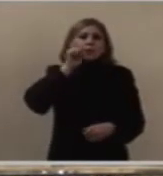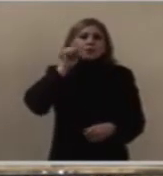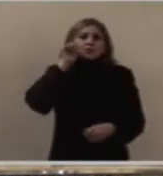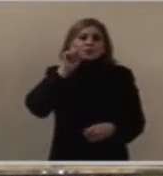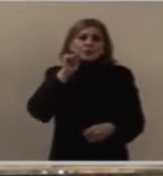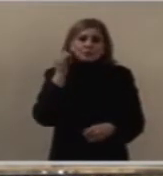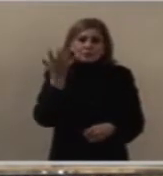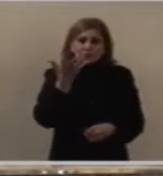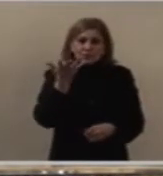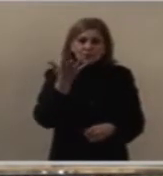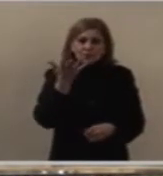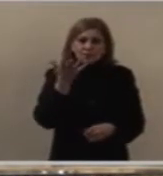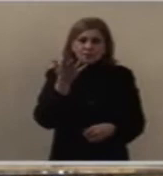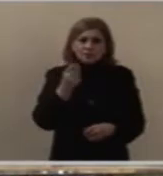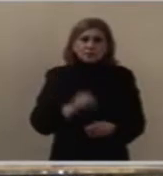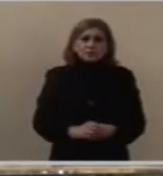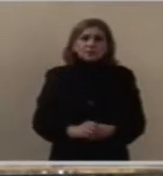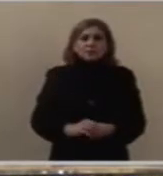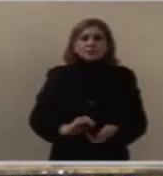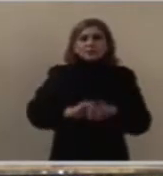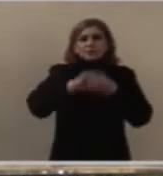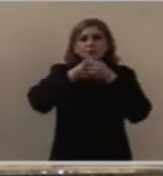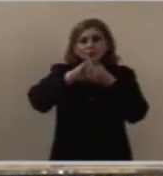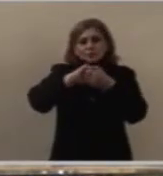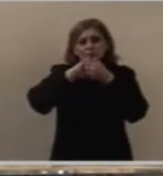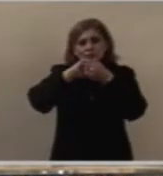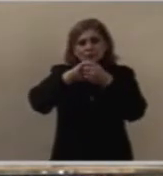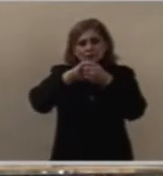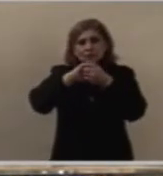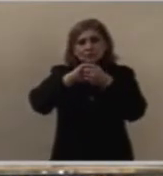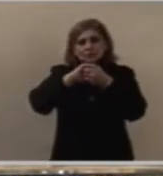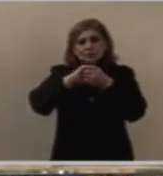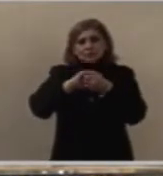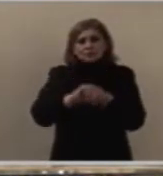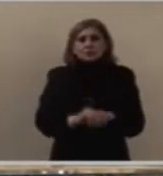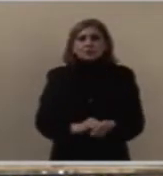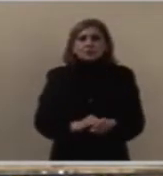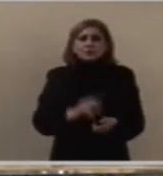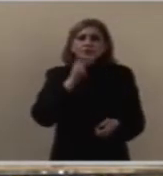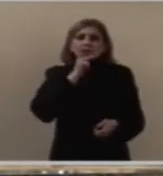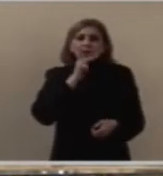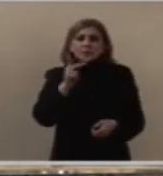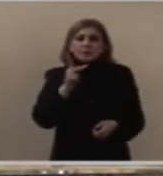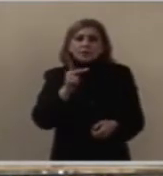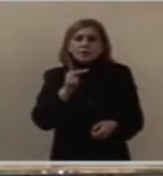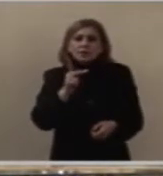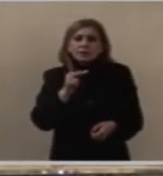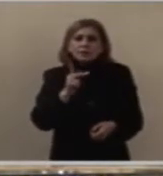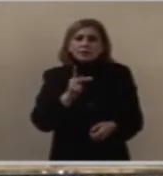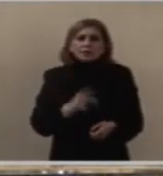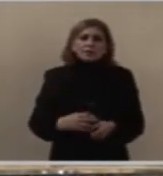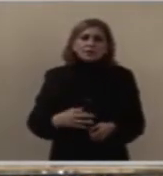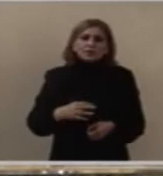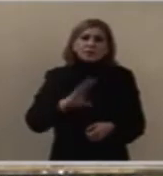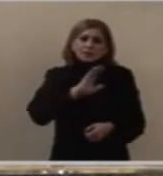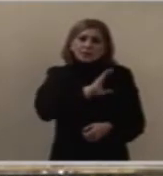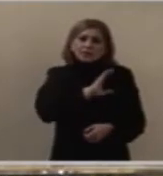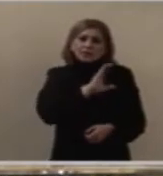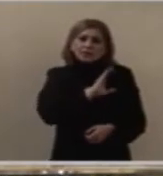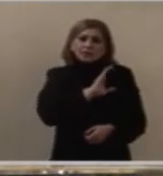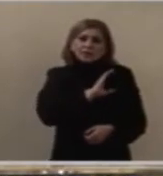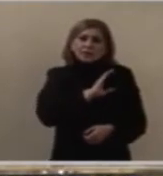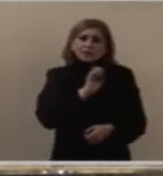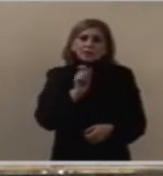lo hago, envío una palabra de afecto, una